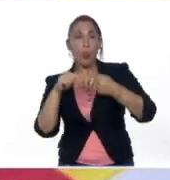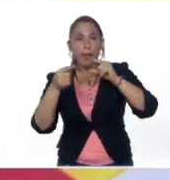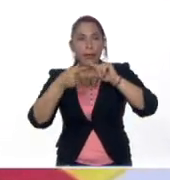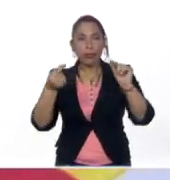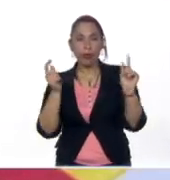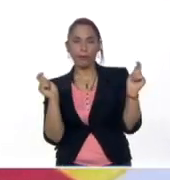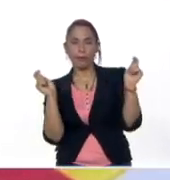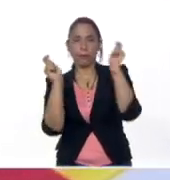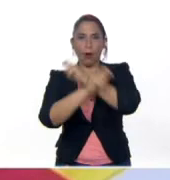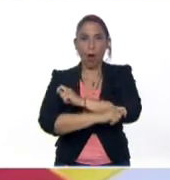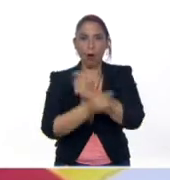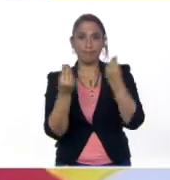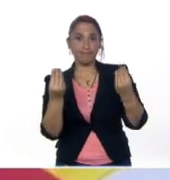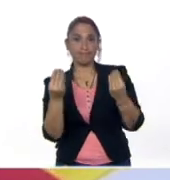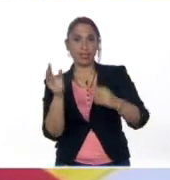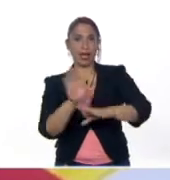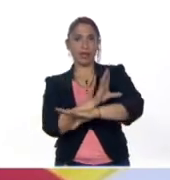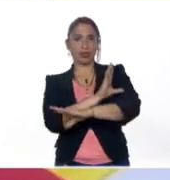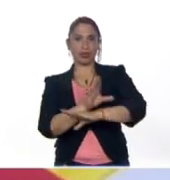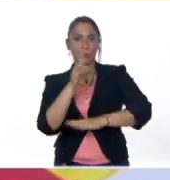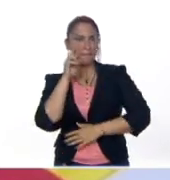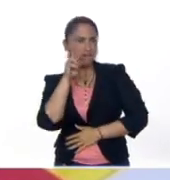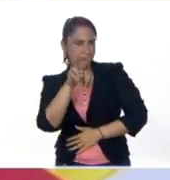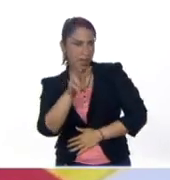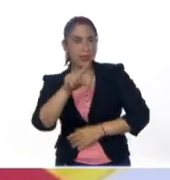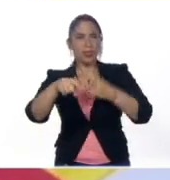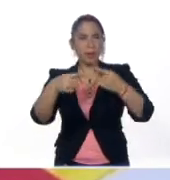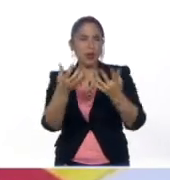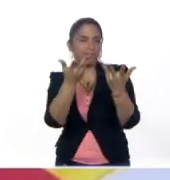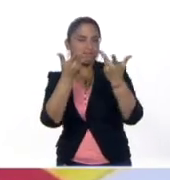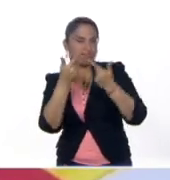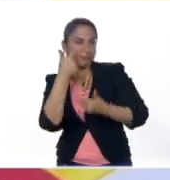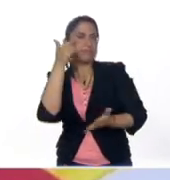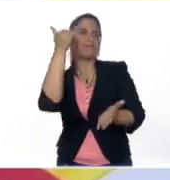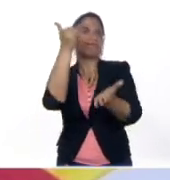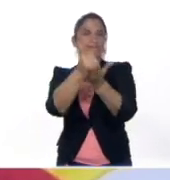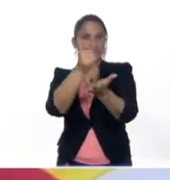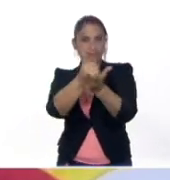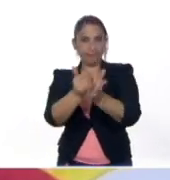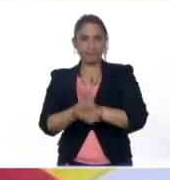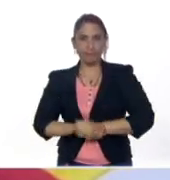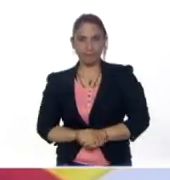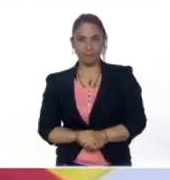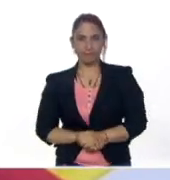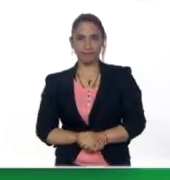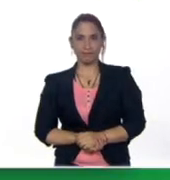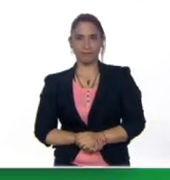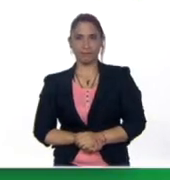se transformó en una canción. Véanlo y luego me cuentan a ver qué les pareció.